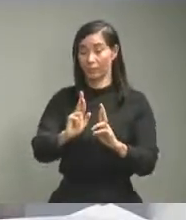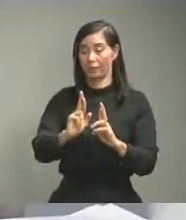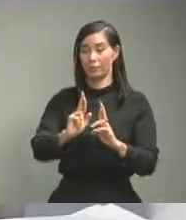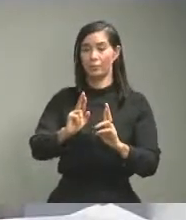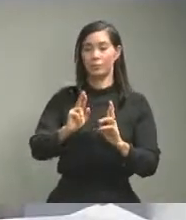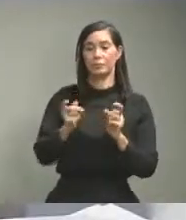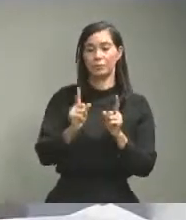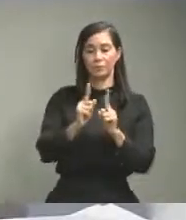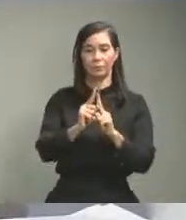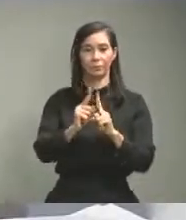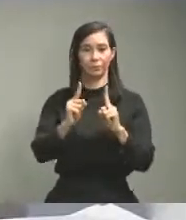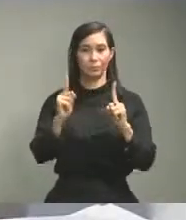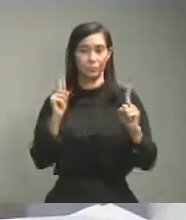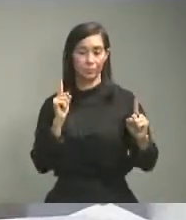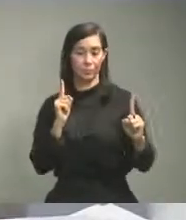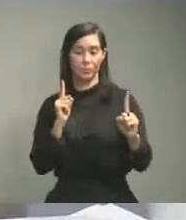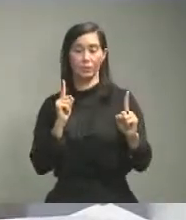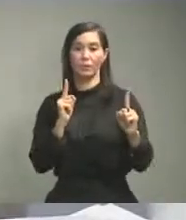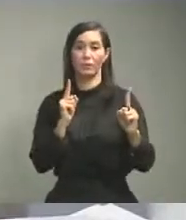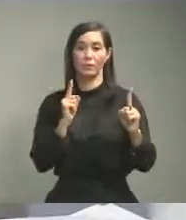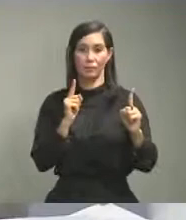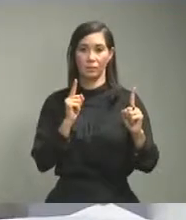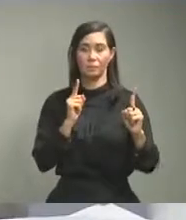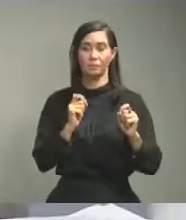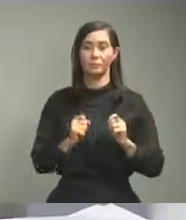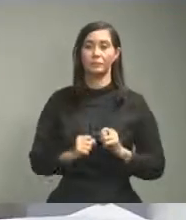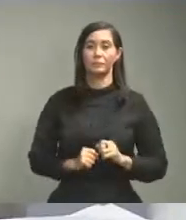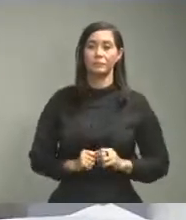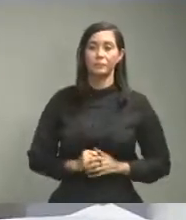aislamiento social.